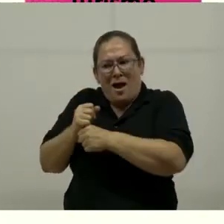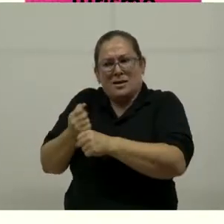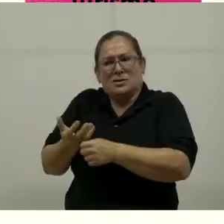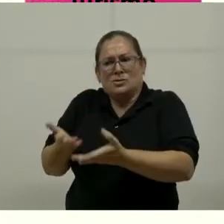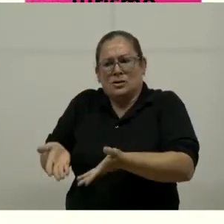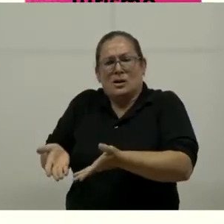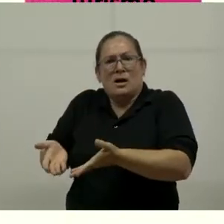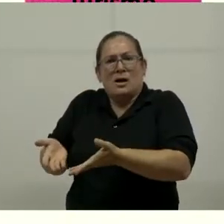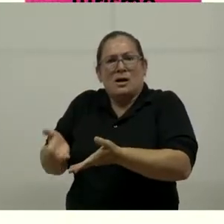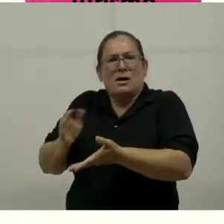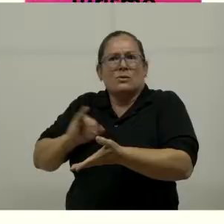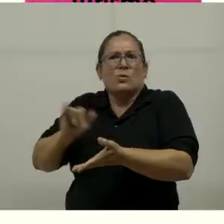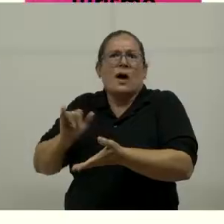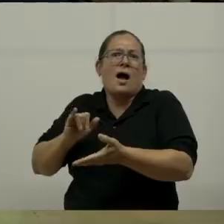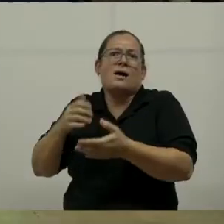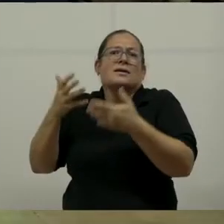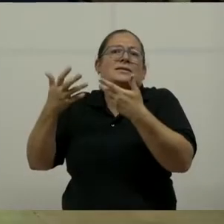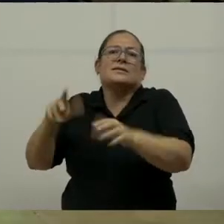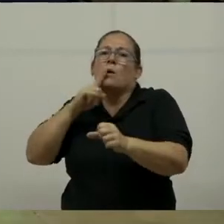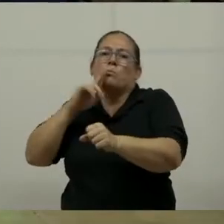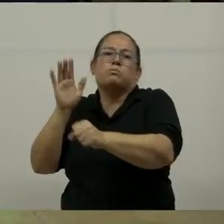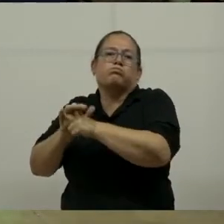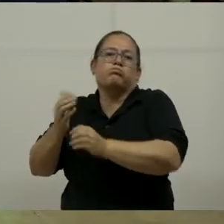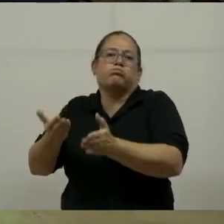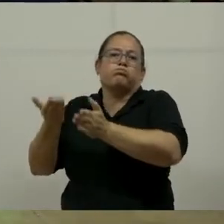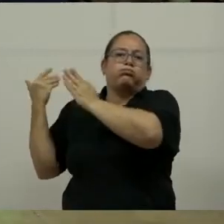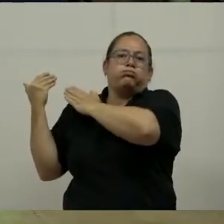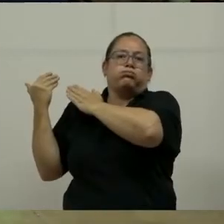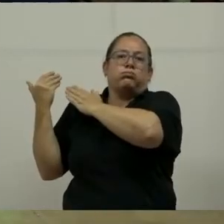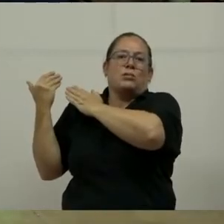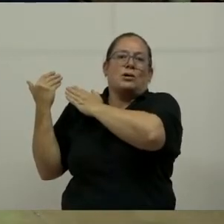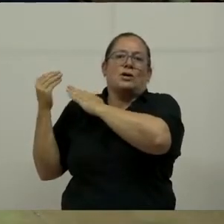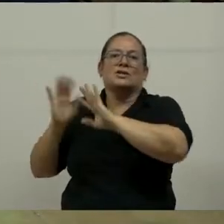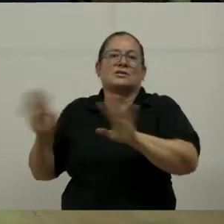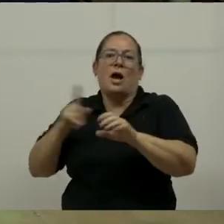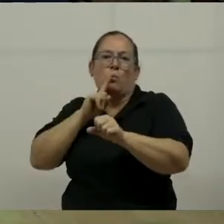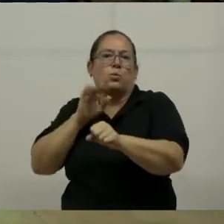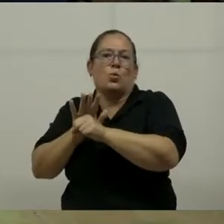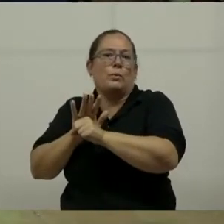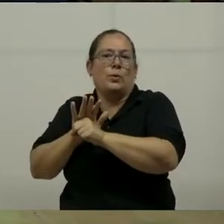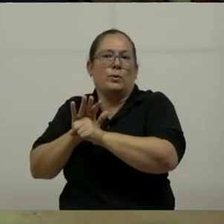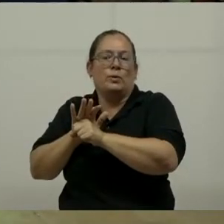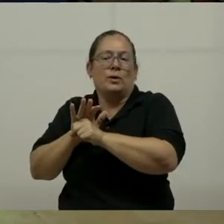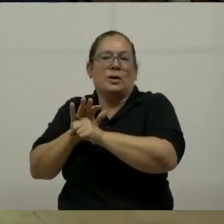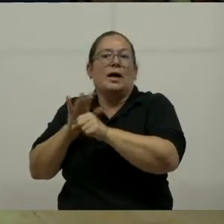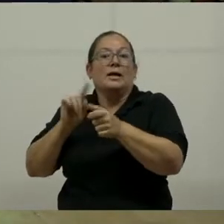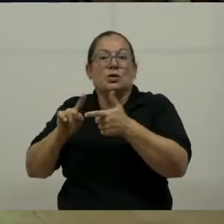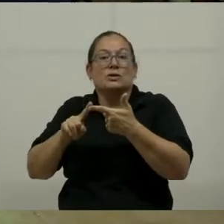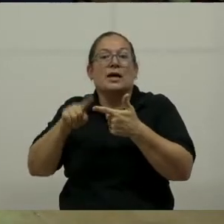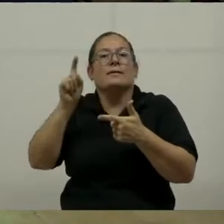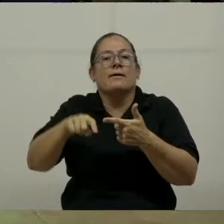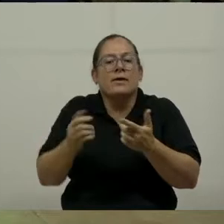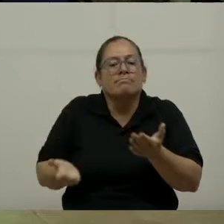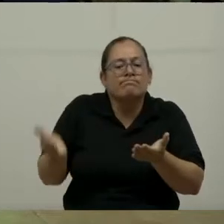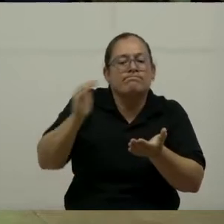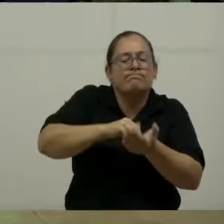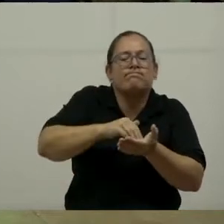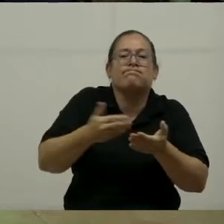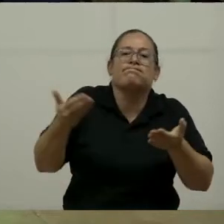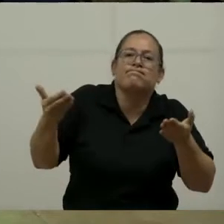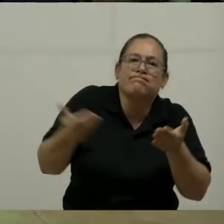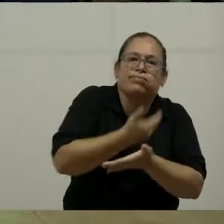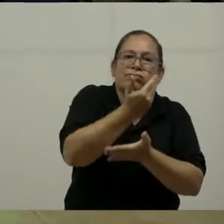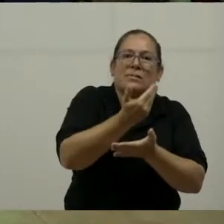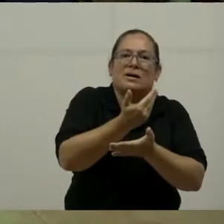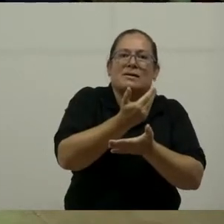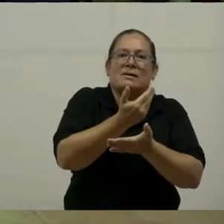O sea, ya ha cumplido su propósito y los resultados no están siendo los mejores. Entonces tenemos que renovar esa parte. Y